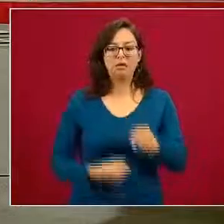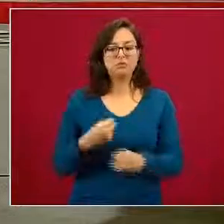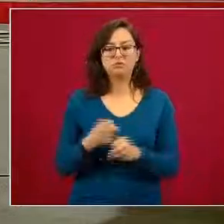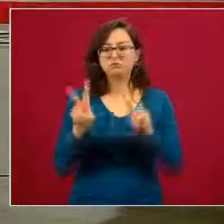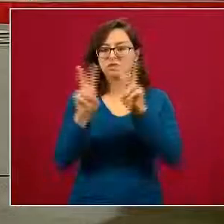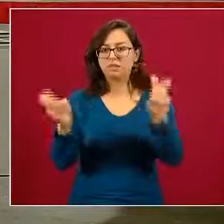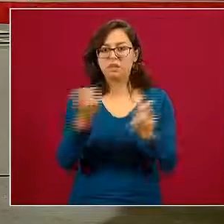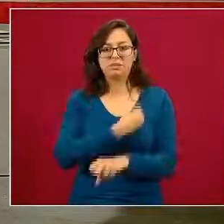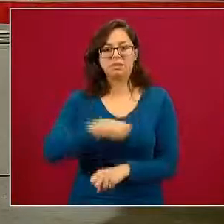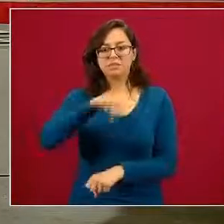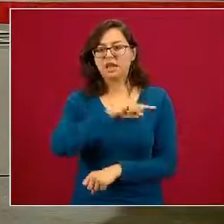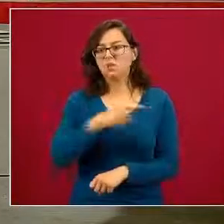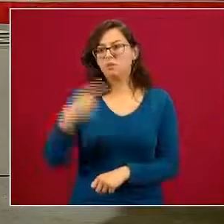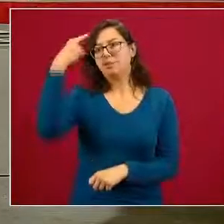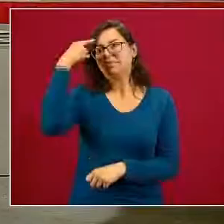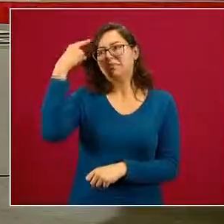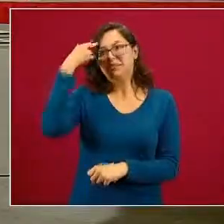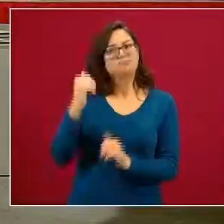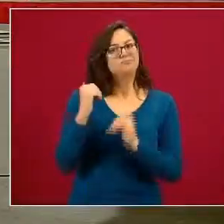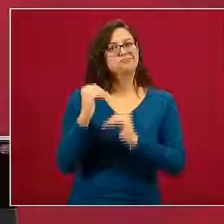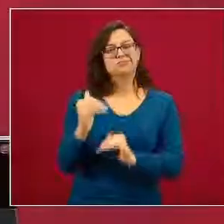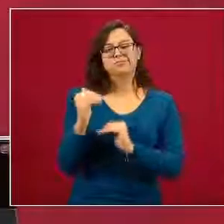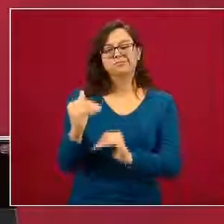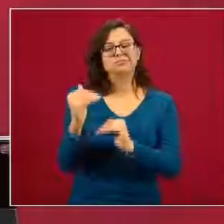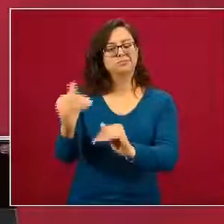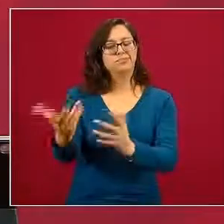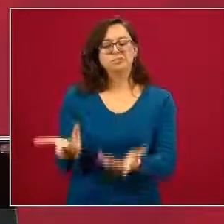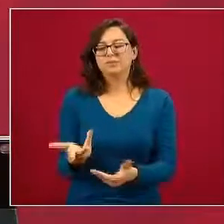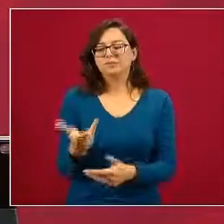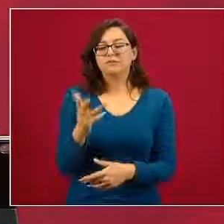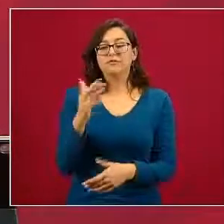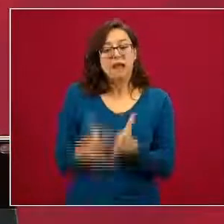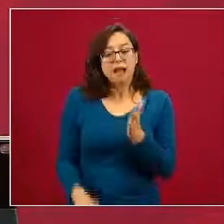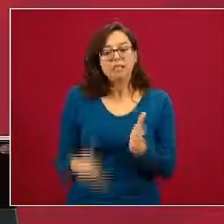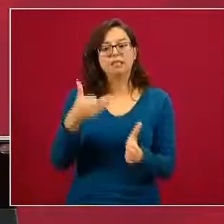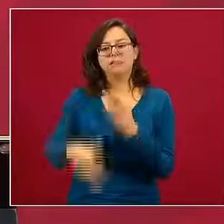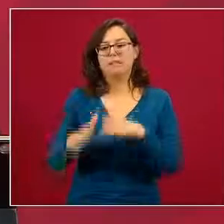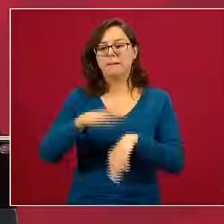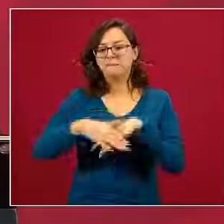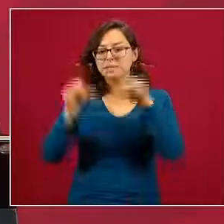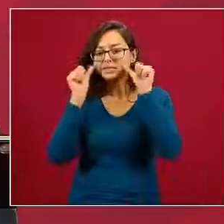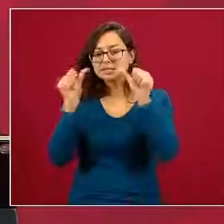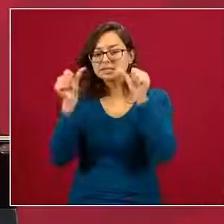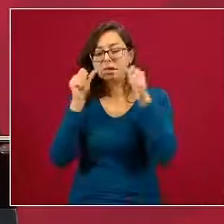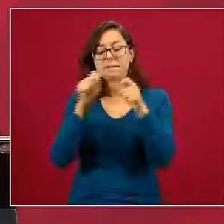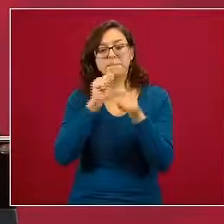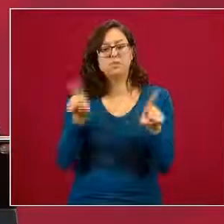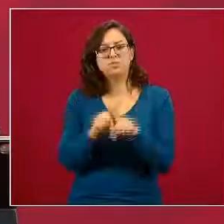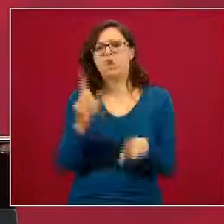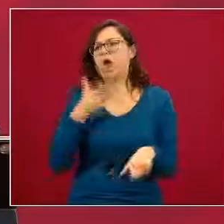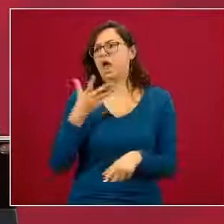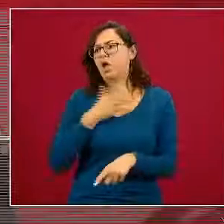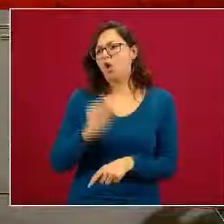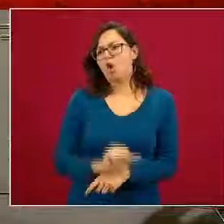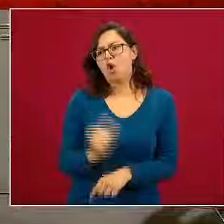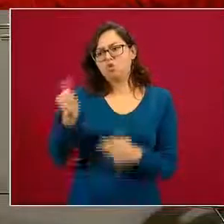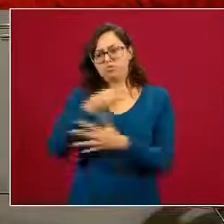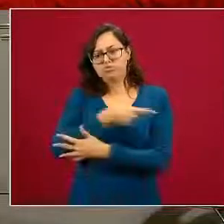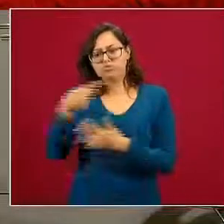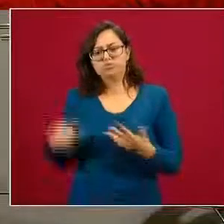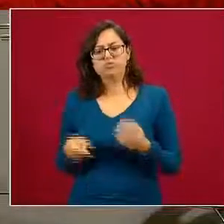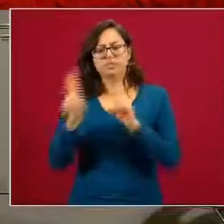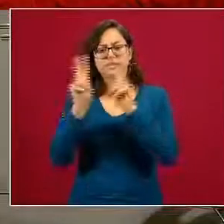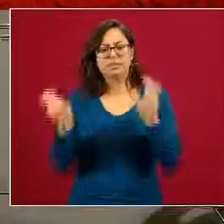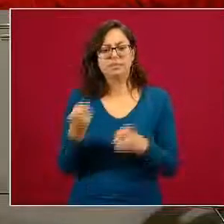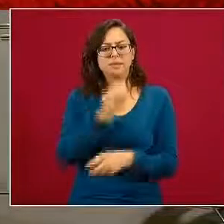salud mental lo hemos comentado también extensamente en relación a los temas de los otros trastornos que tienen que ver con